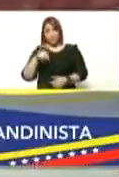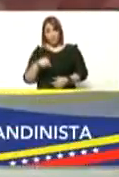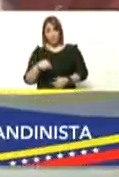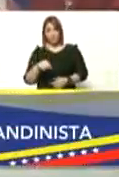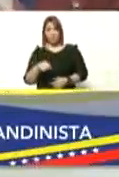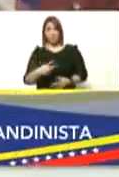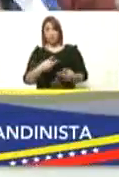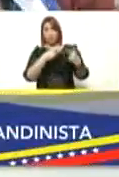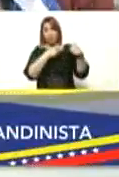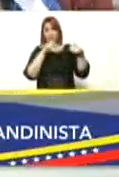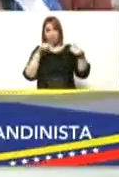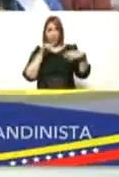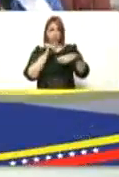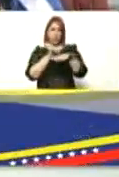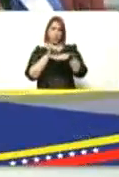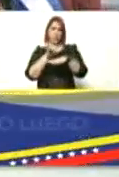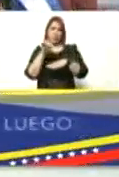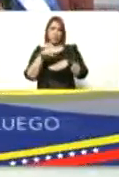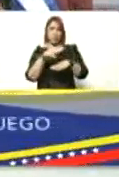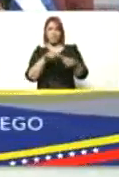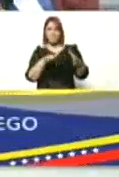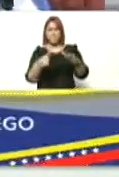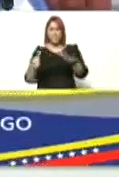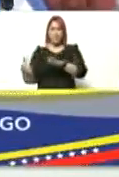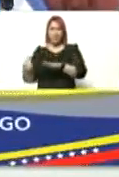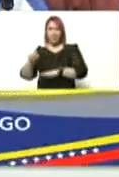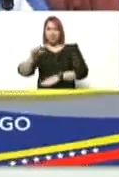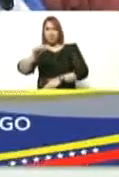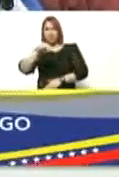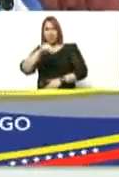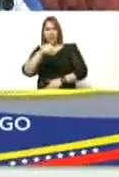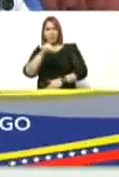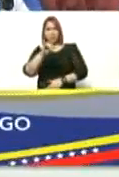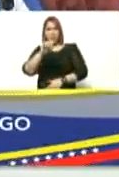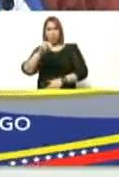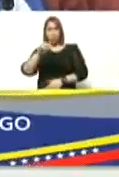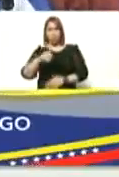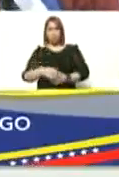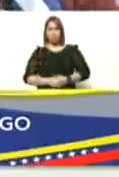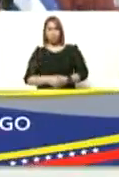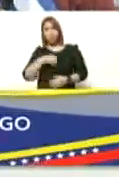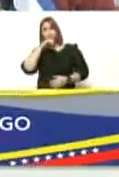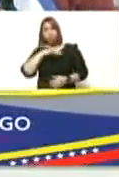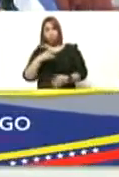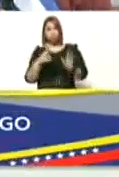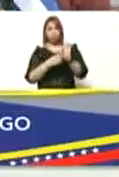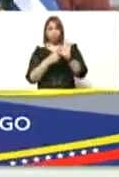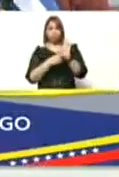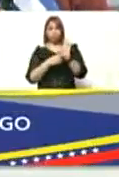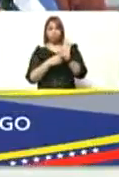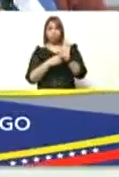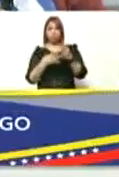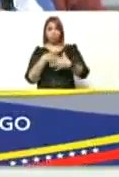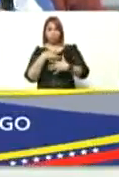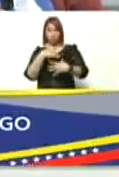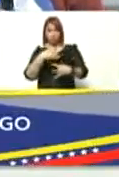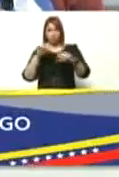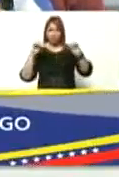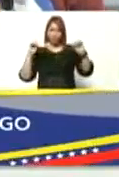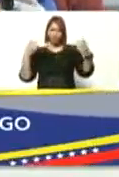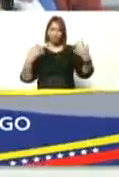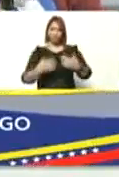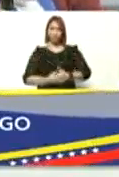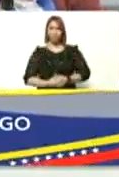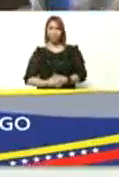responsable de la traición y el asesinato de Sandino es una historia de verdad interesante gloriosa